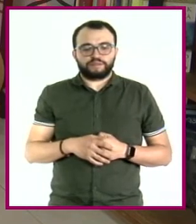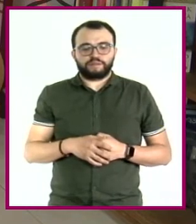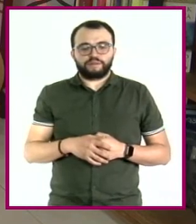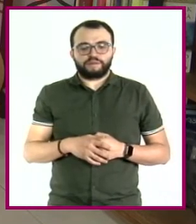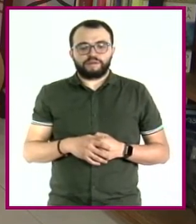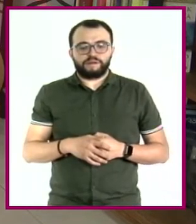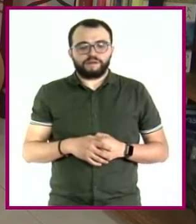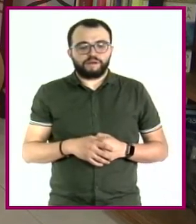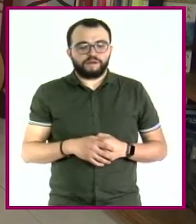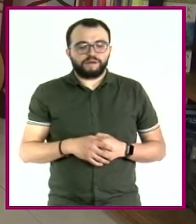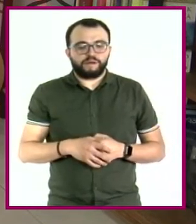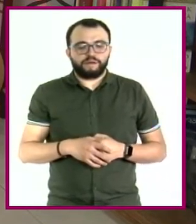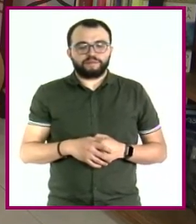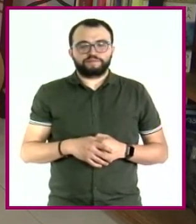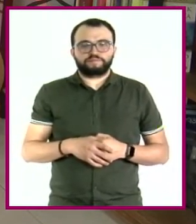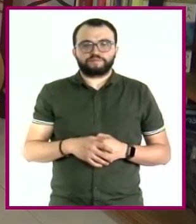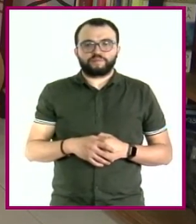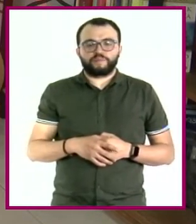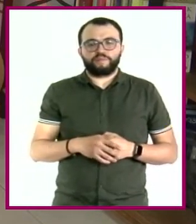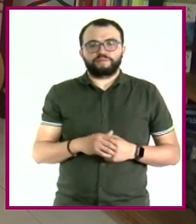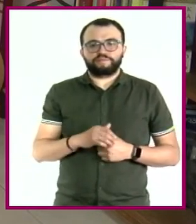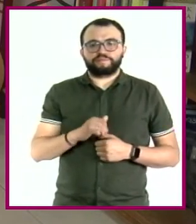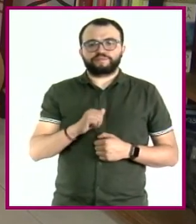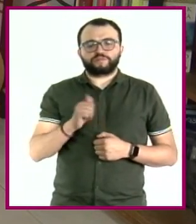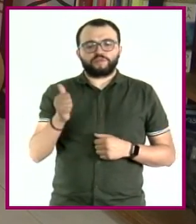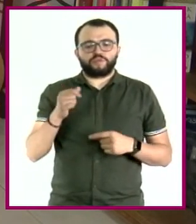Otras variantes del perro mirando hacia abajo.